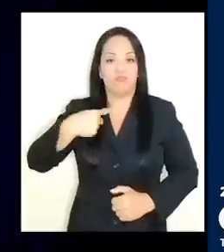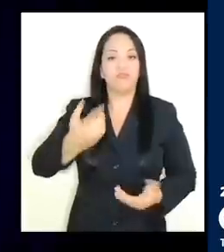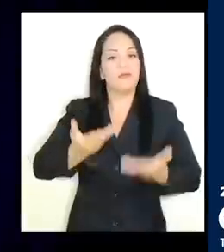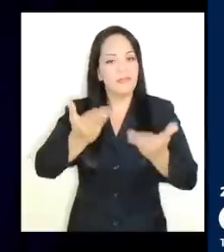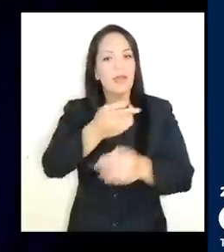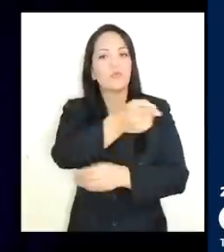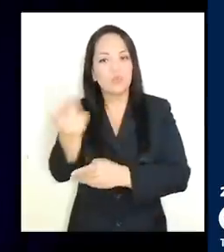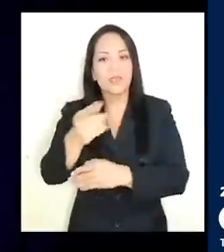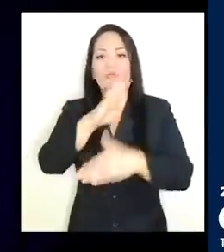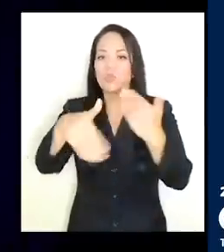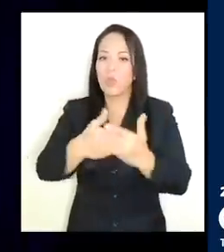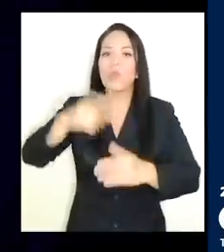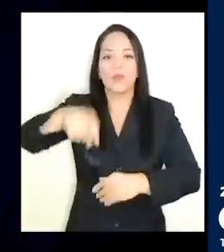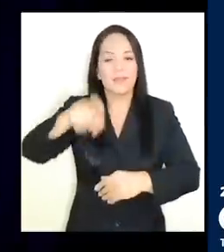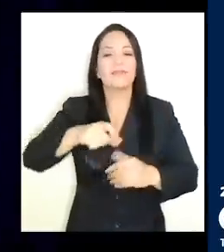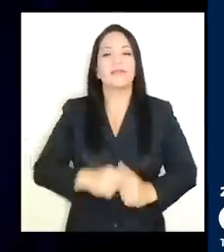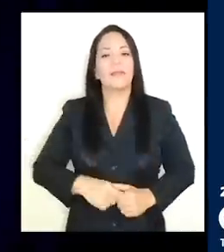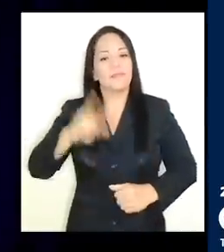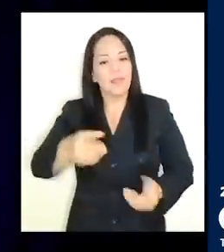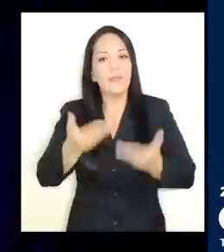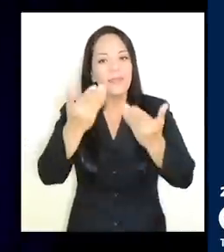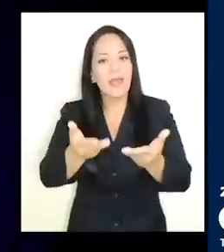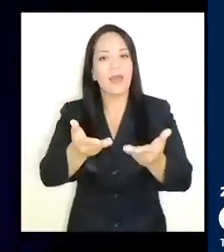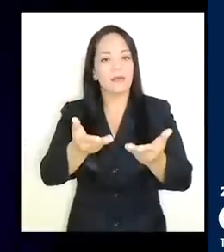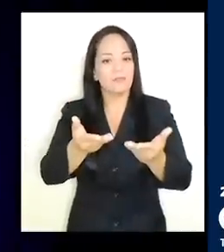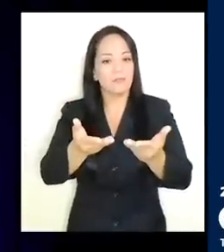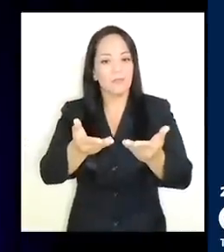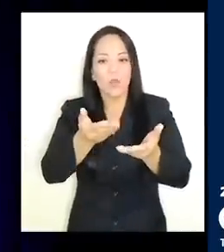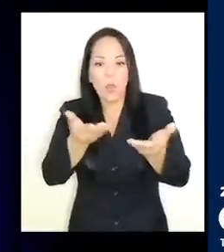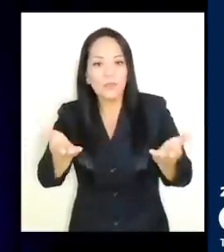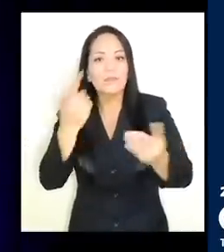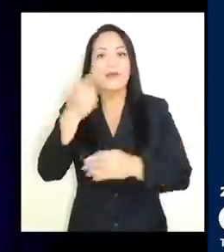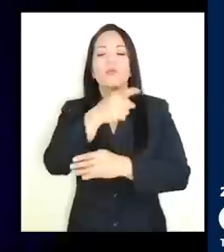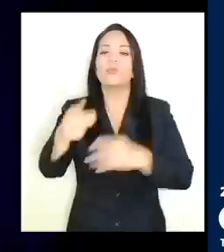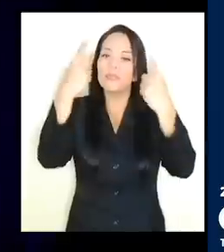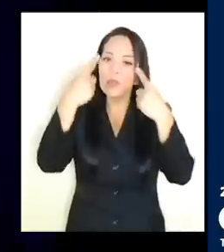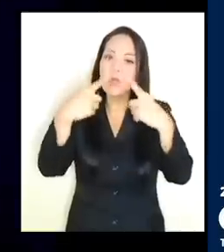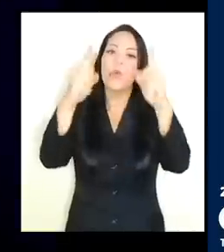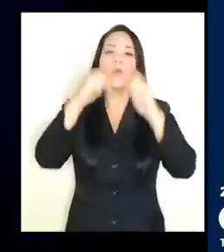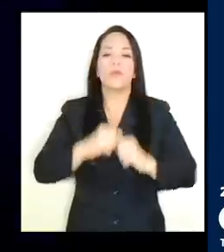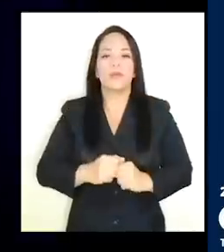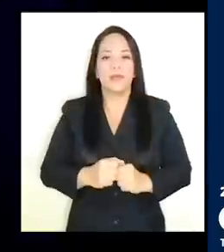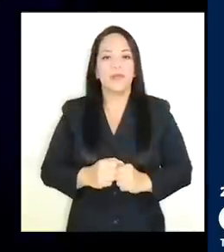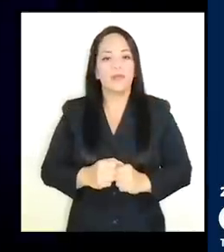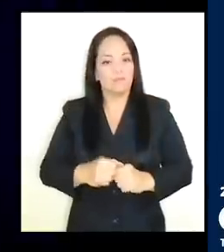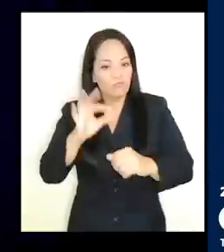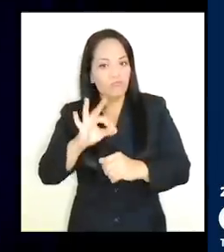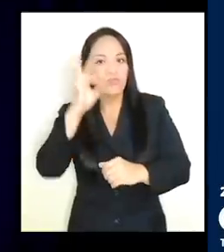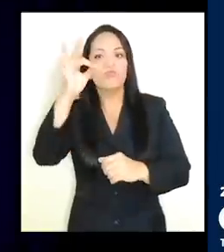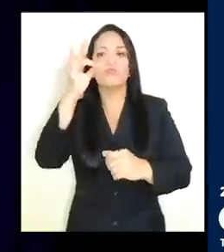las herramientas, la materia prima para que ustedes construyan el